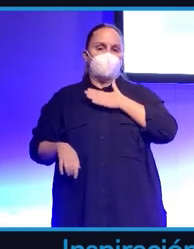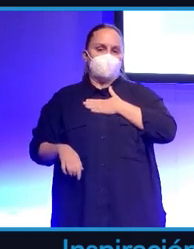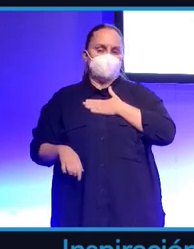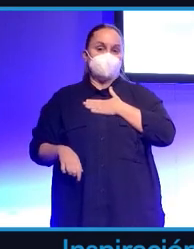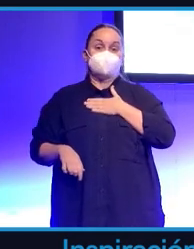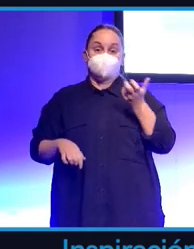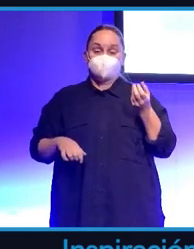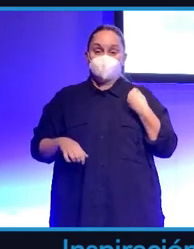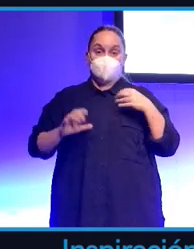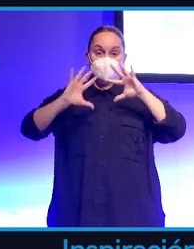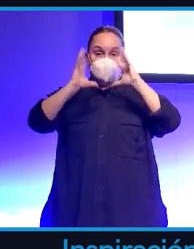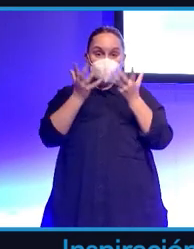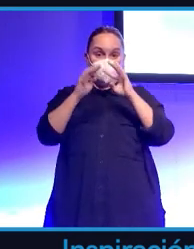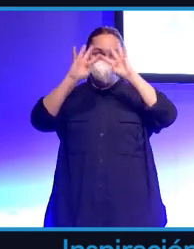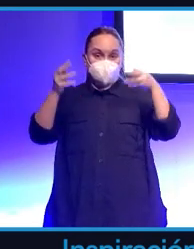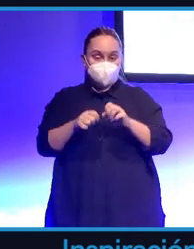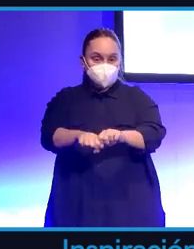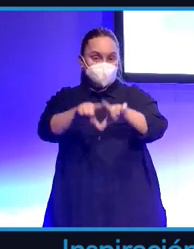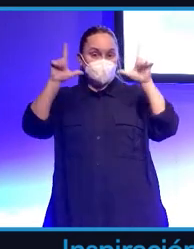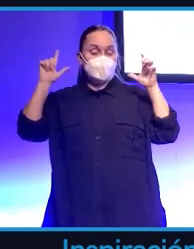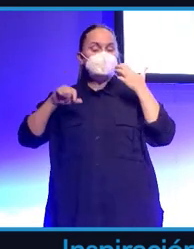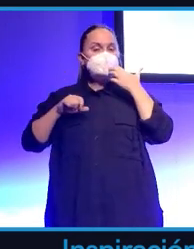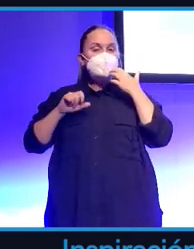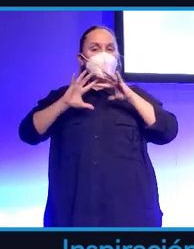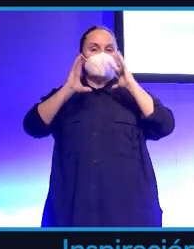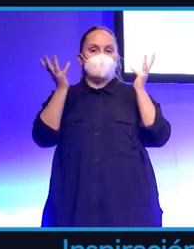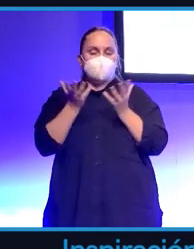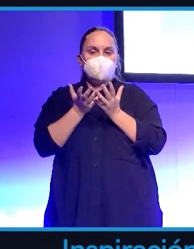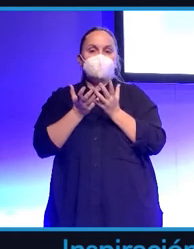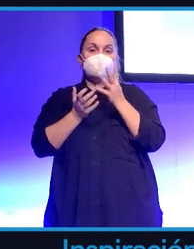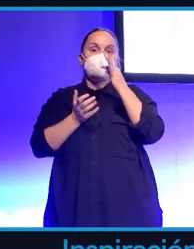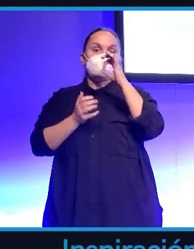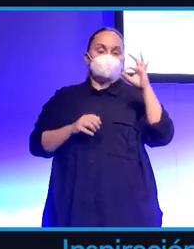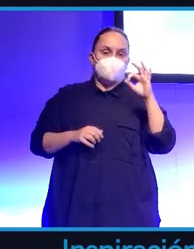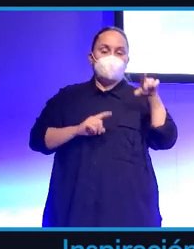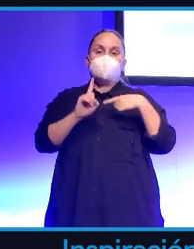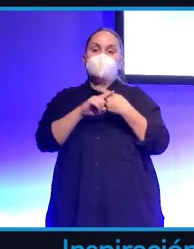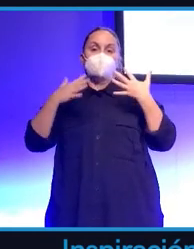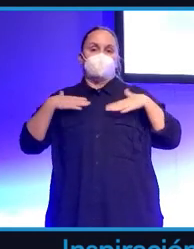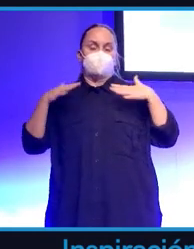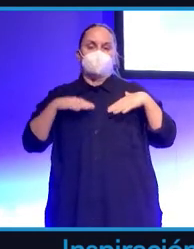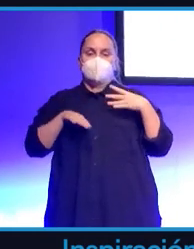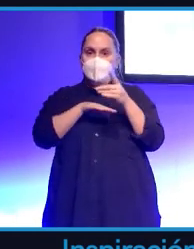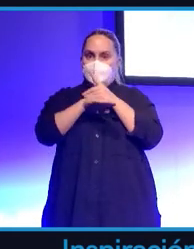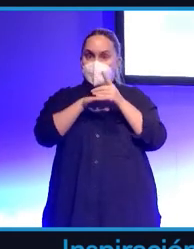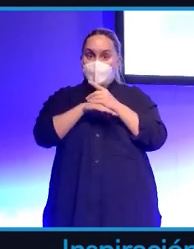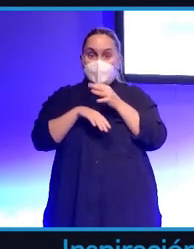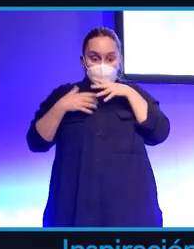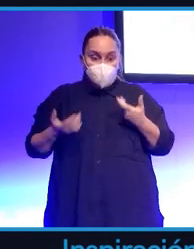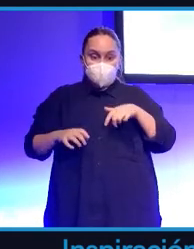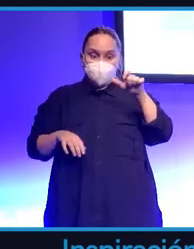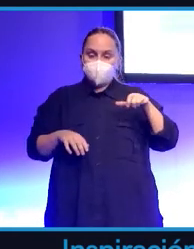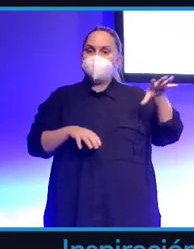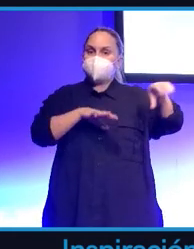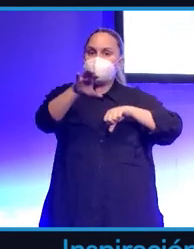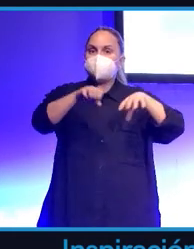el metaverso ya hay proyectos como Earth2 o el tema de tener ropas digitales que la gente ya está pagando dinero para tener